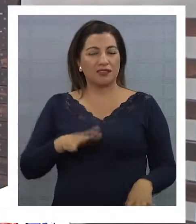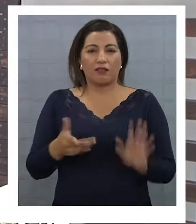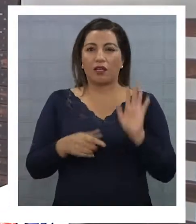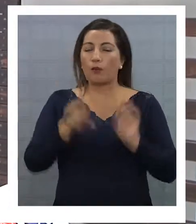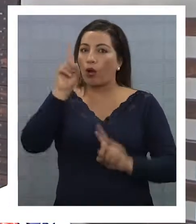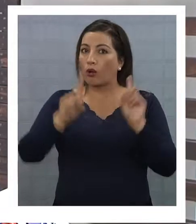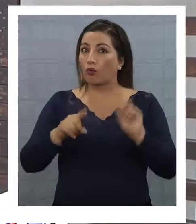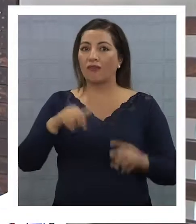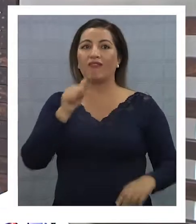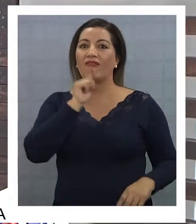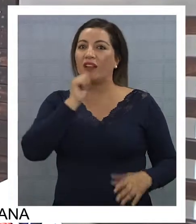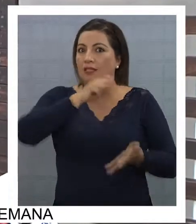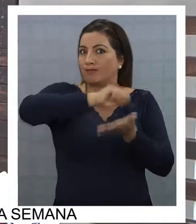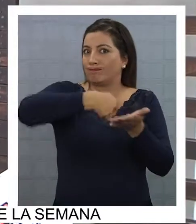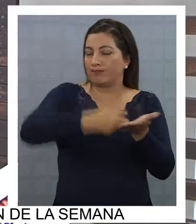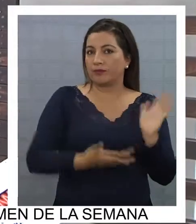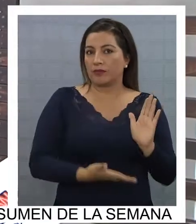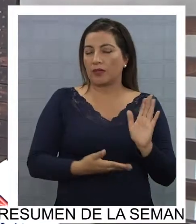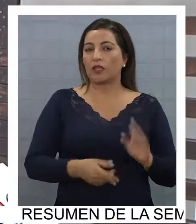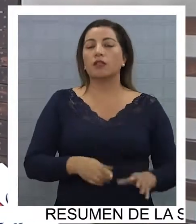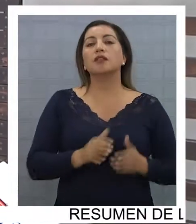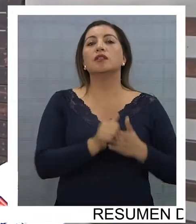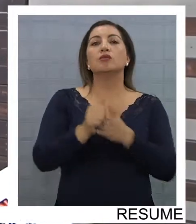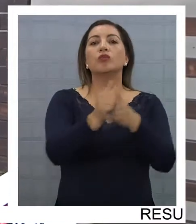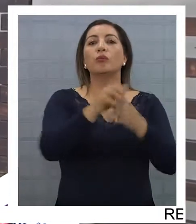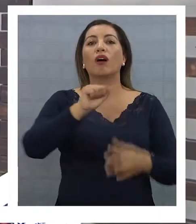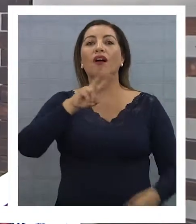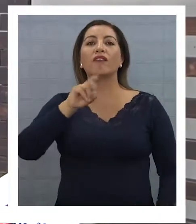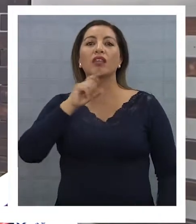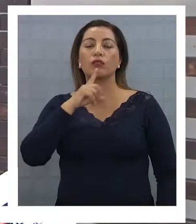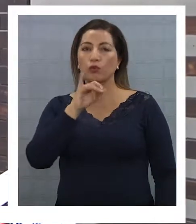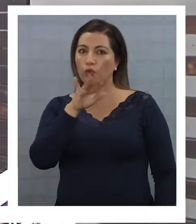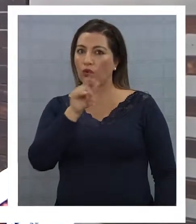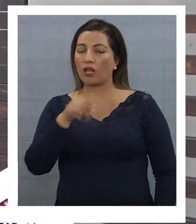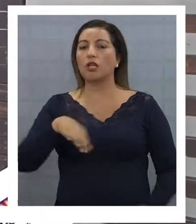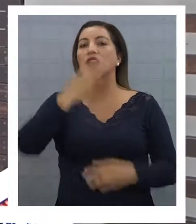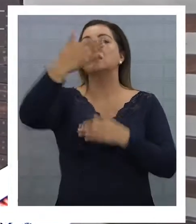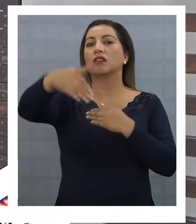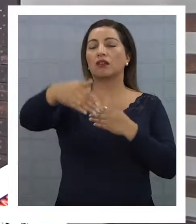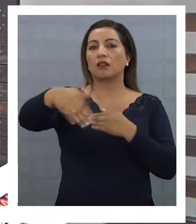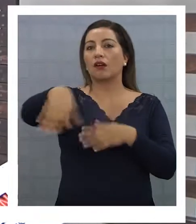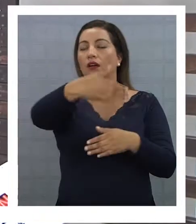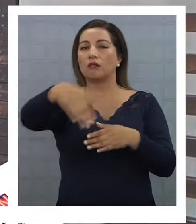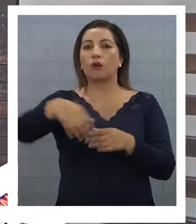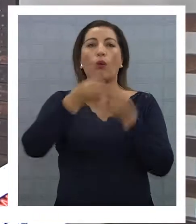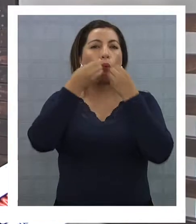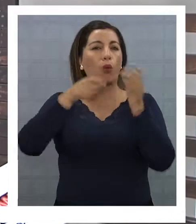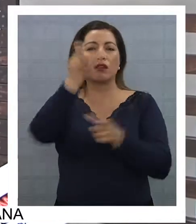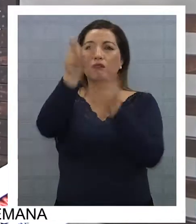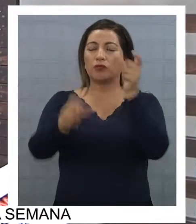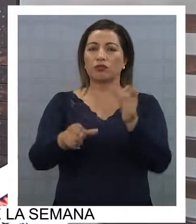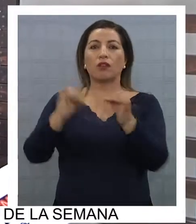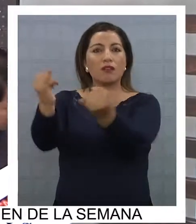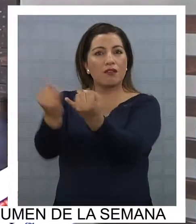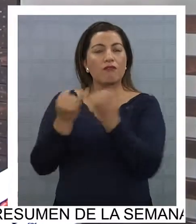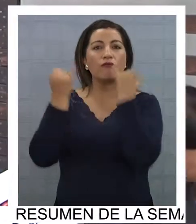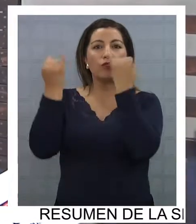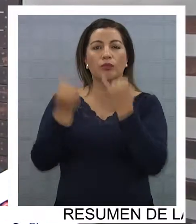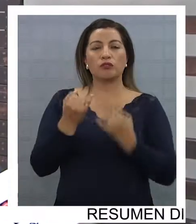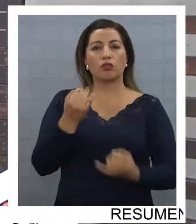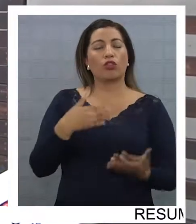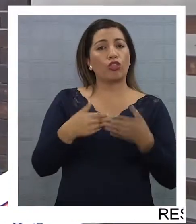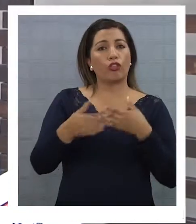registradas. Respecto a lo que es el turismo de aventura, tenemos la prioridad de salir de acá y a buscarla. Cualquier persona puede informarnos a nosotros en Senatur,